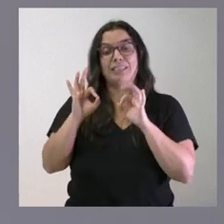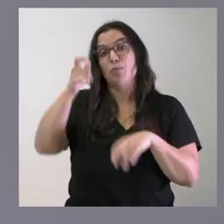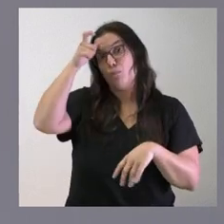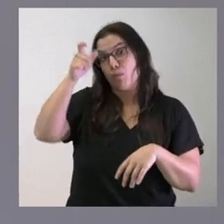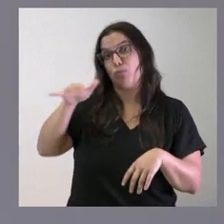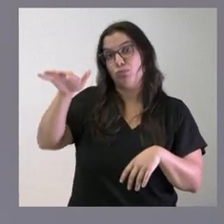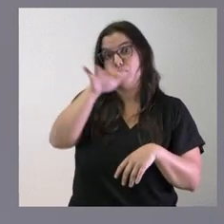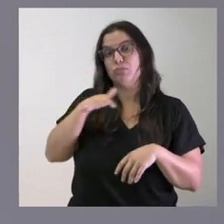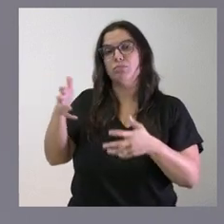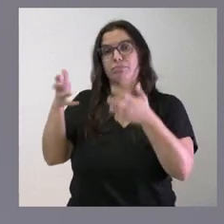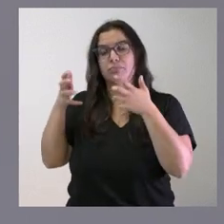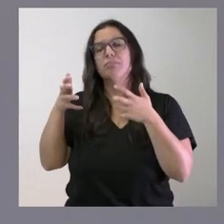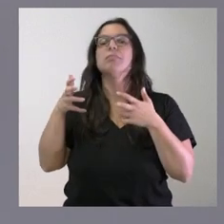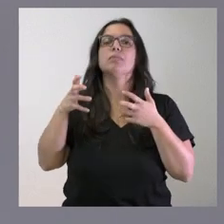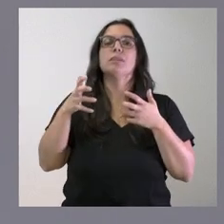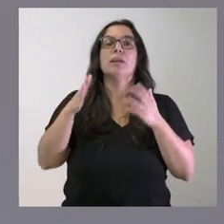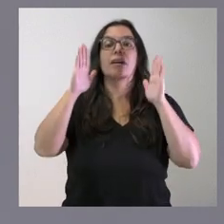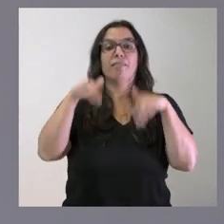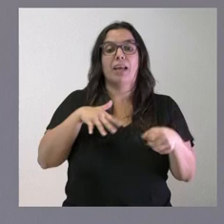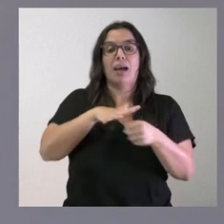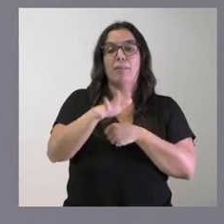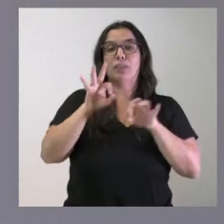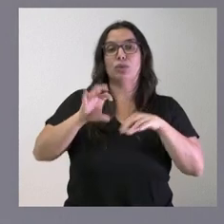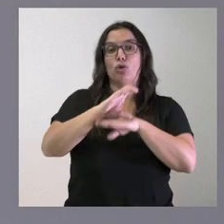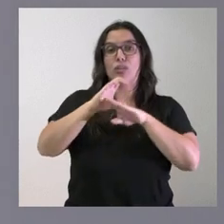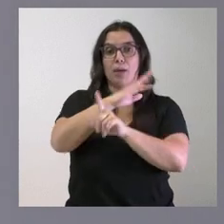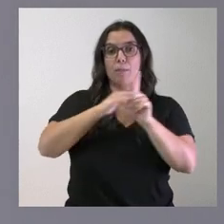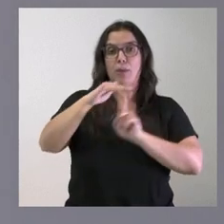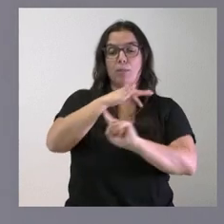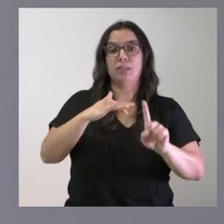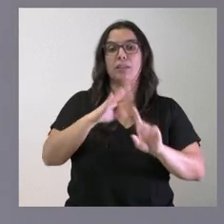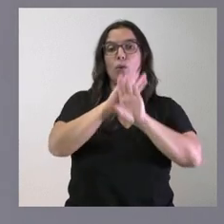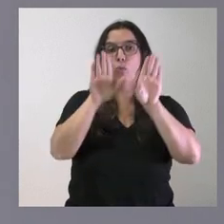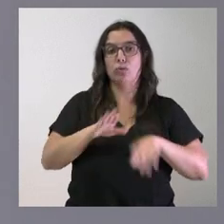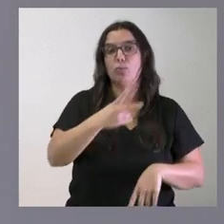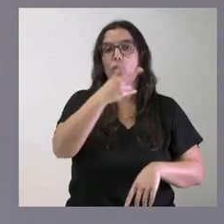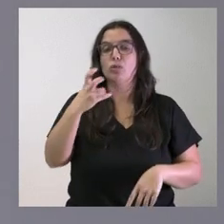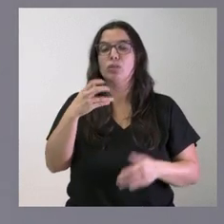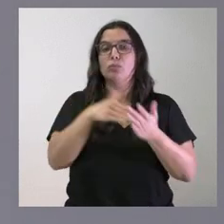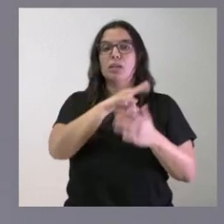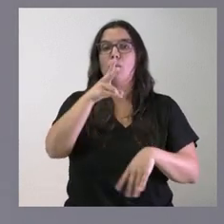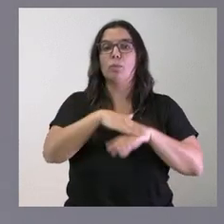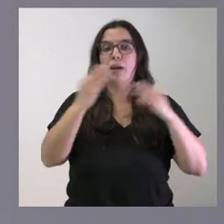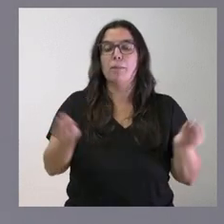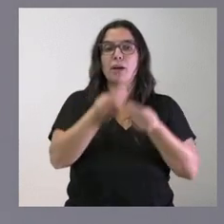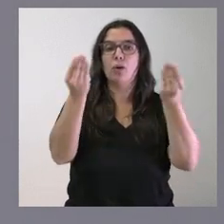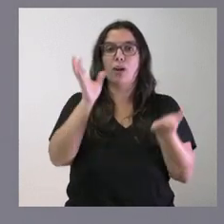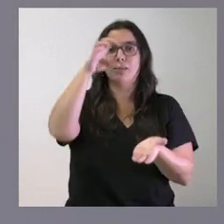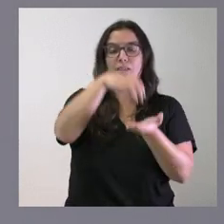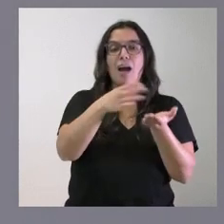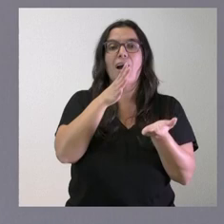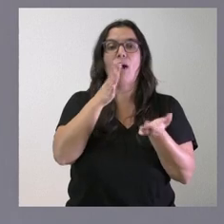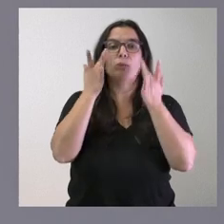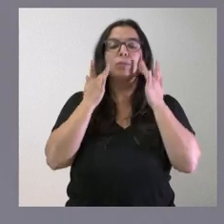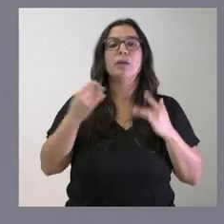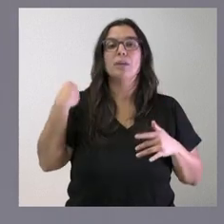municipales. Y, finalmente, en este ámbito de la Consejería de Medio Ambiente, 200.000 euros para la mejora de la estación de agua potable en el Hoyo de